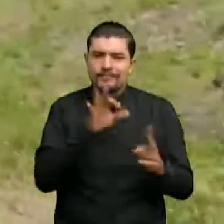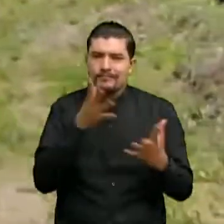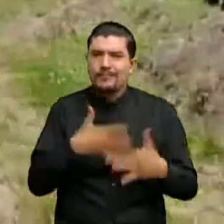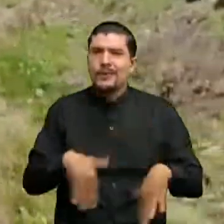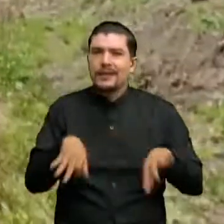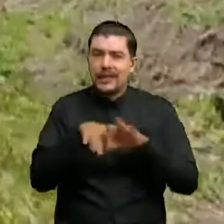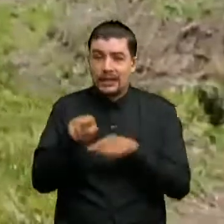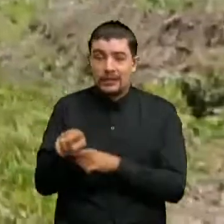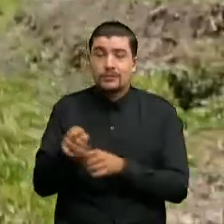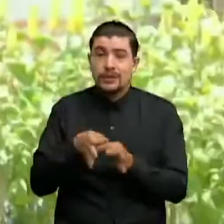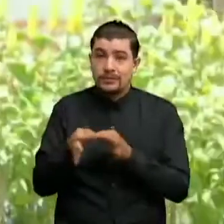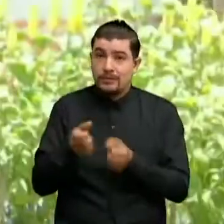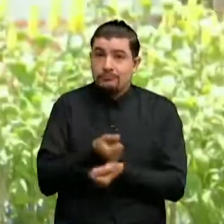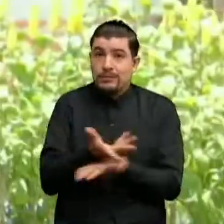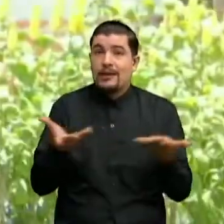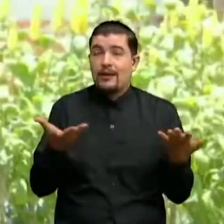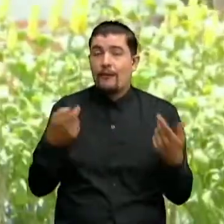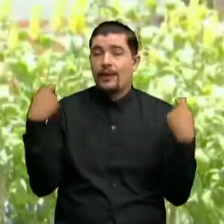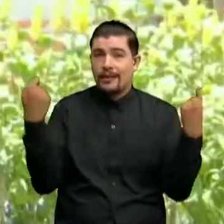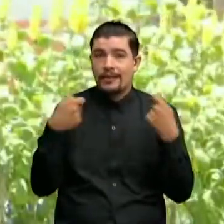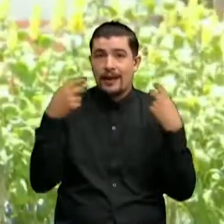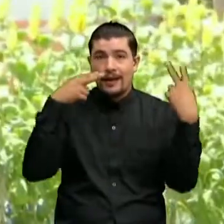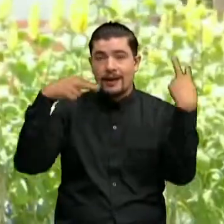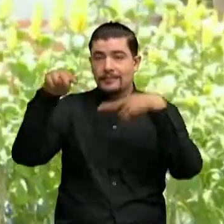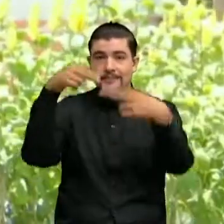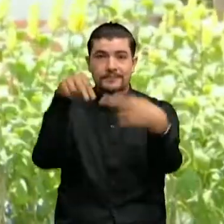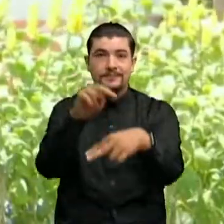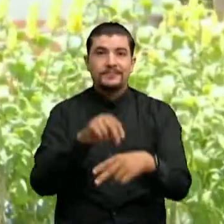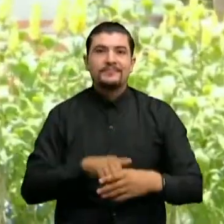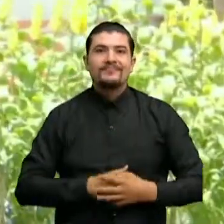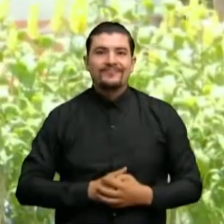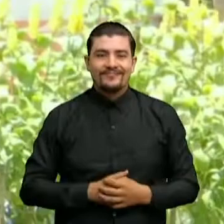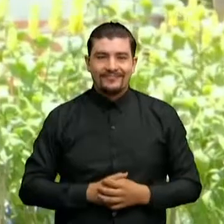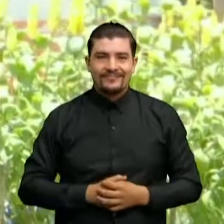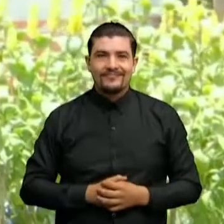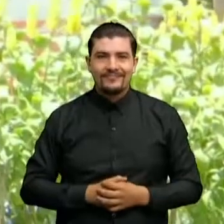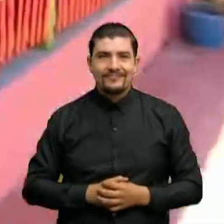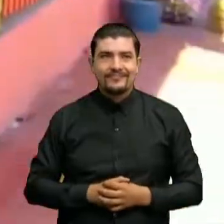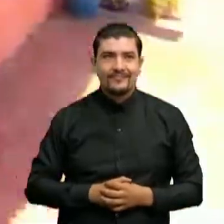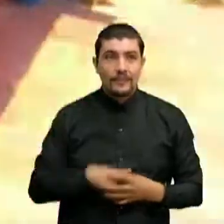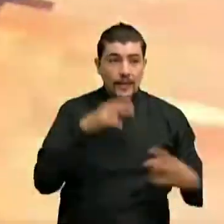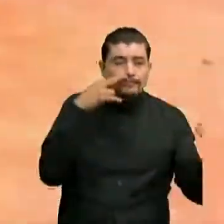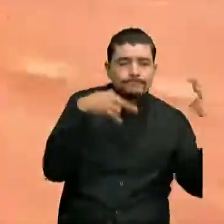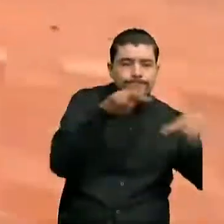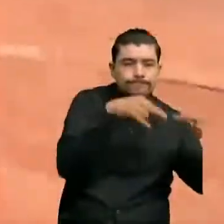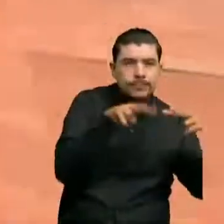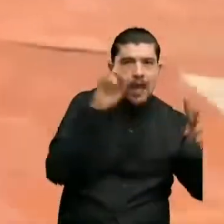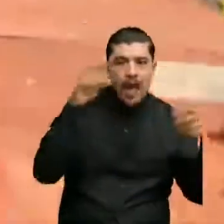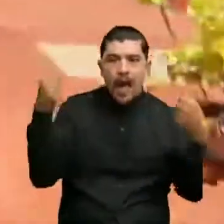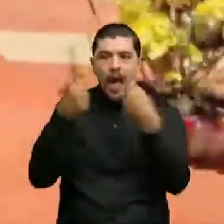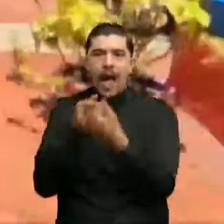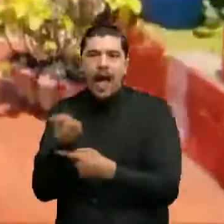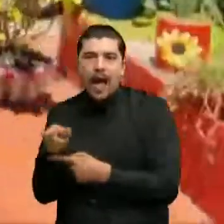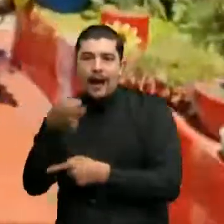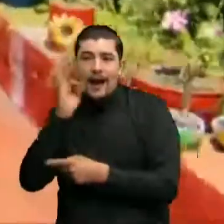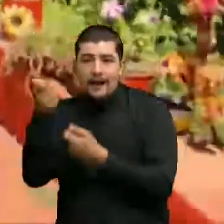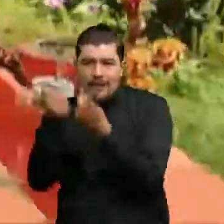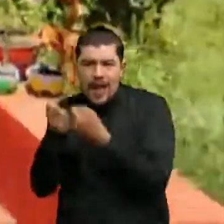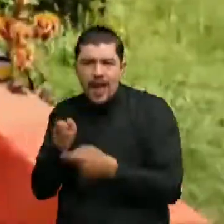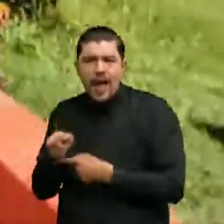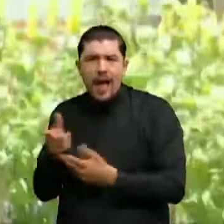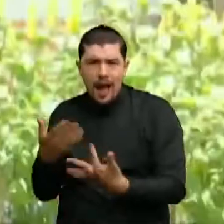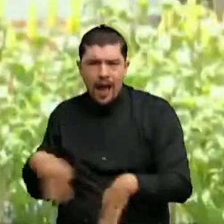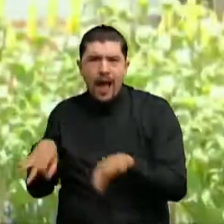que ofrece este destino Entonces todo sea atractivo y junto con el tema del café Que es un producto importante en Gramalote